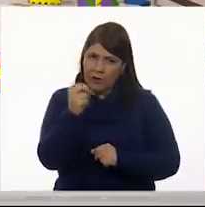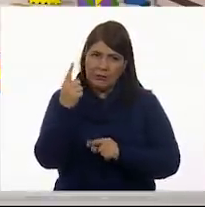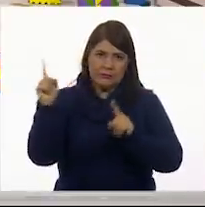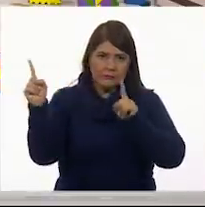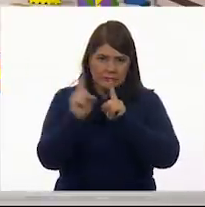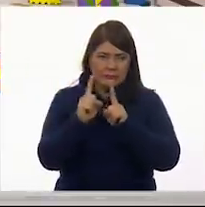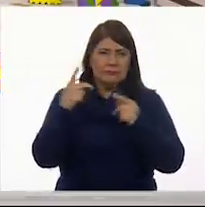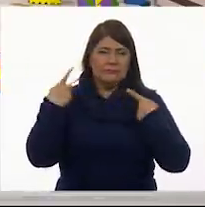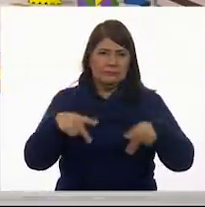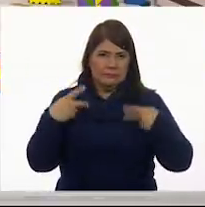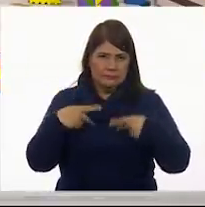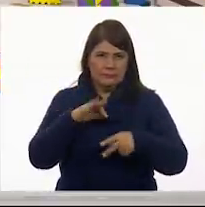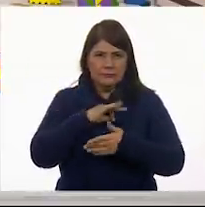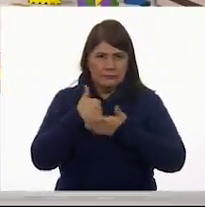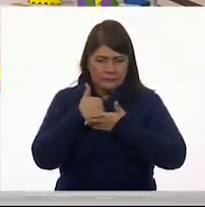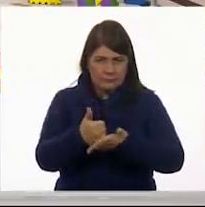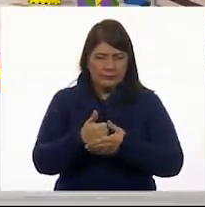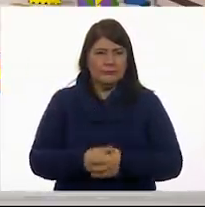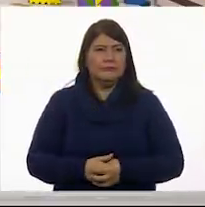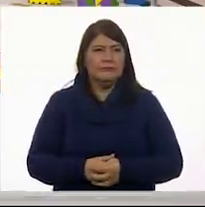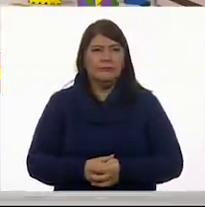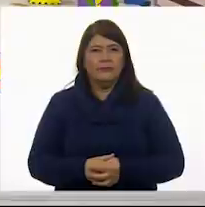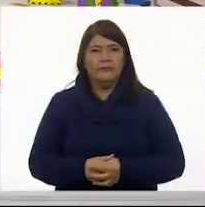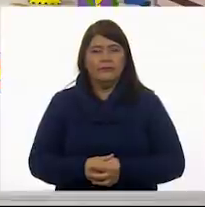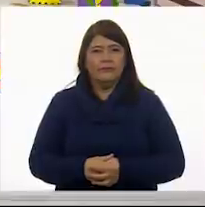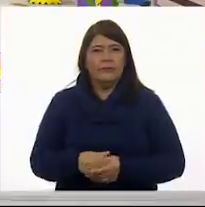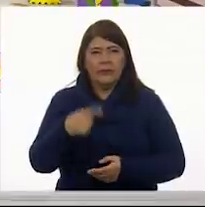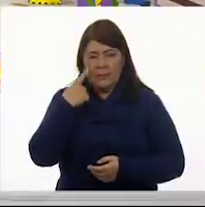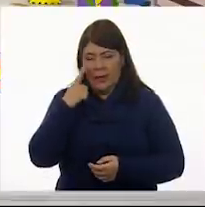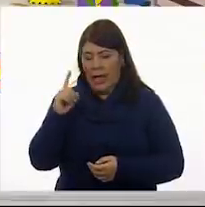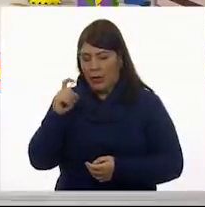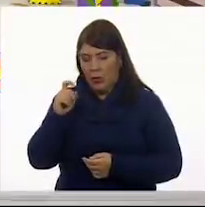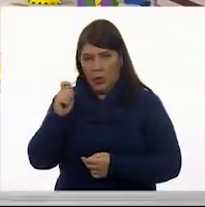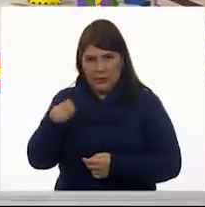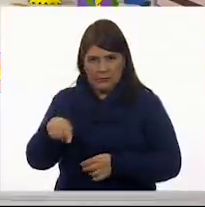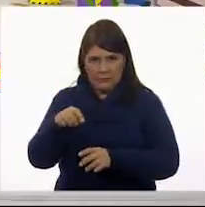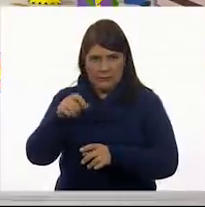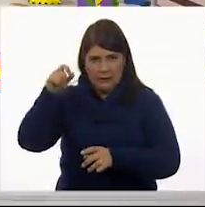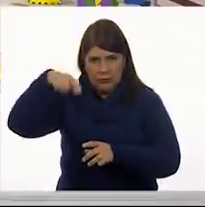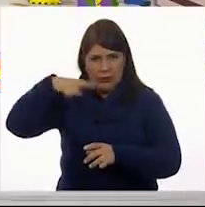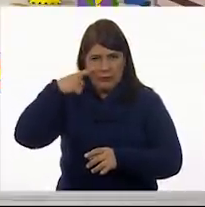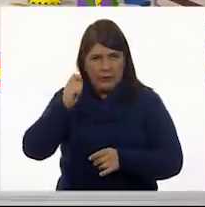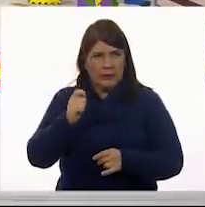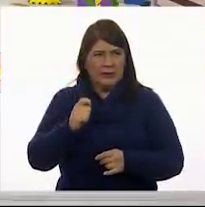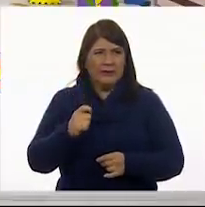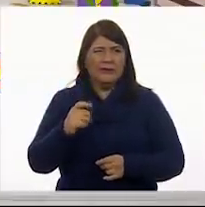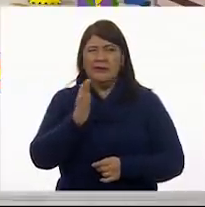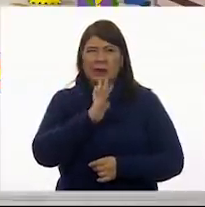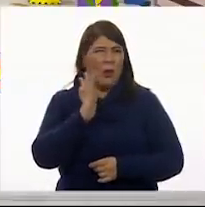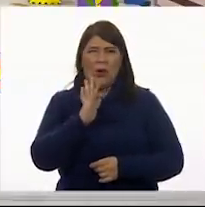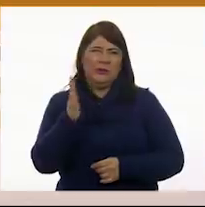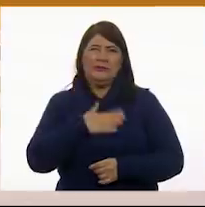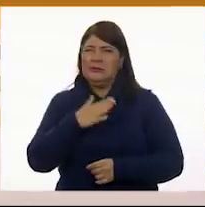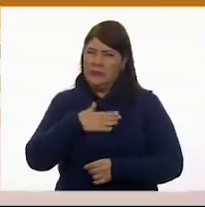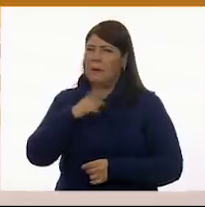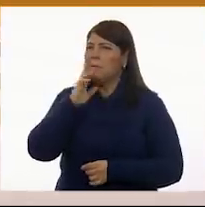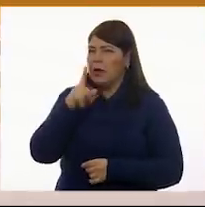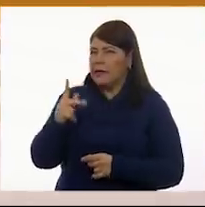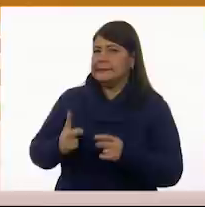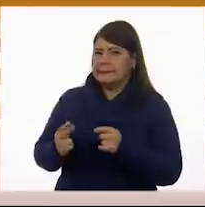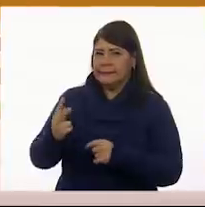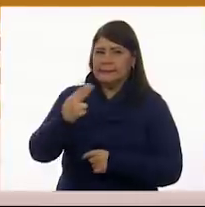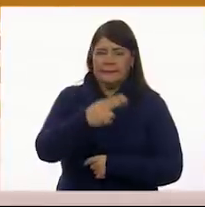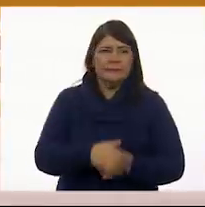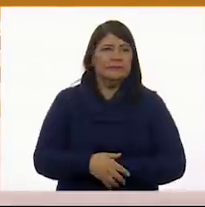A ver si quieres pasar ¿Cuál quieres hacer? La gota con agua. Te doy, por favor. Si gustas con las tijeras. las tijeras. tijeras. Me parece muy bien.